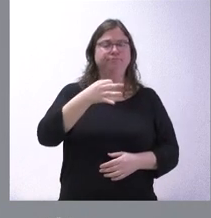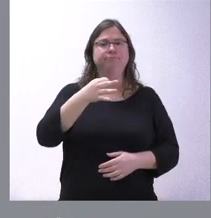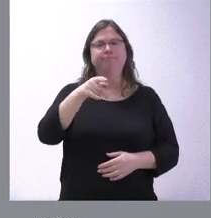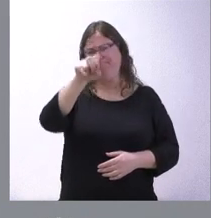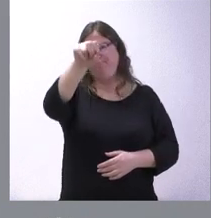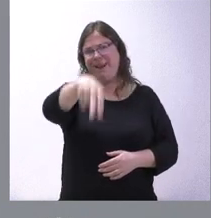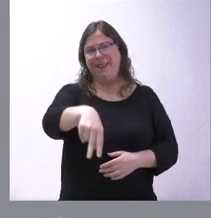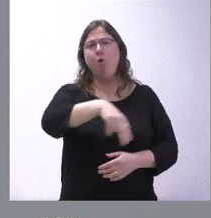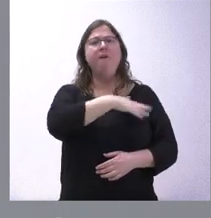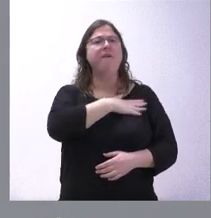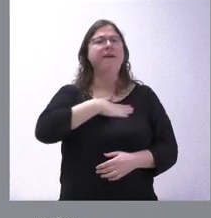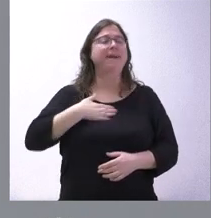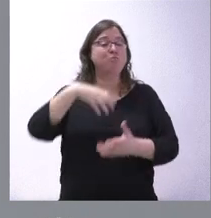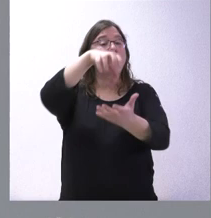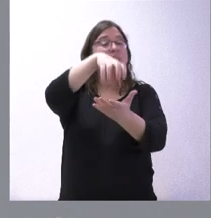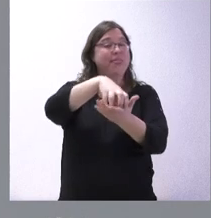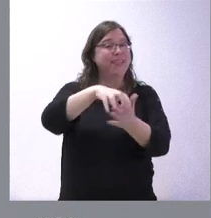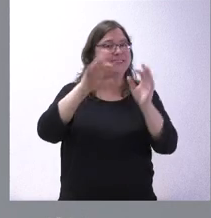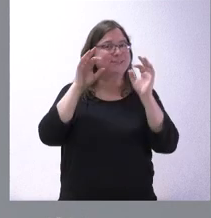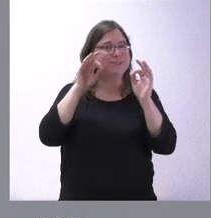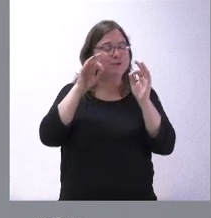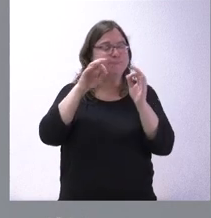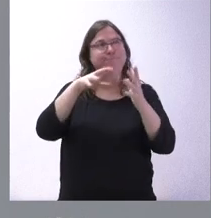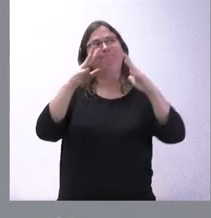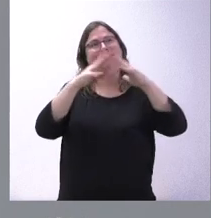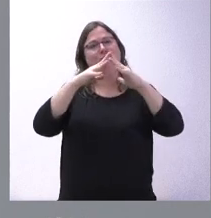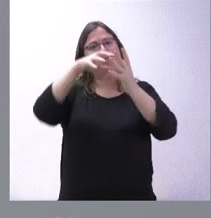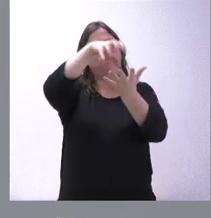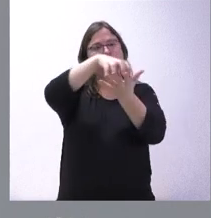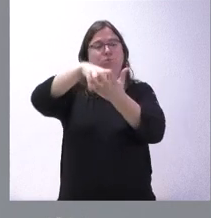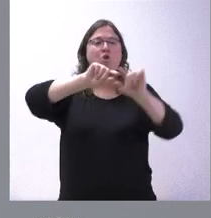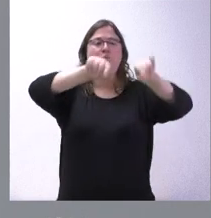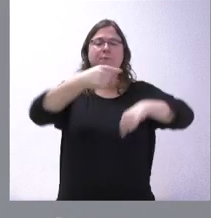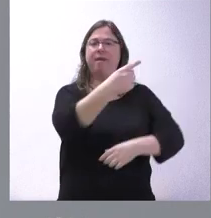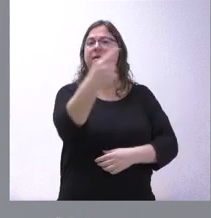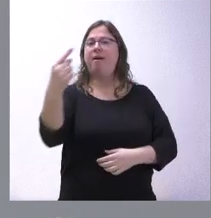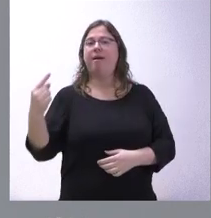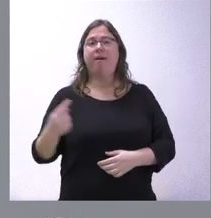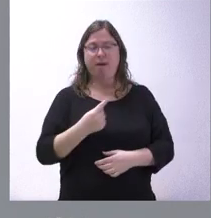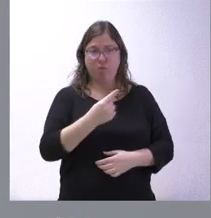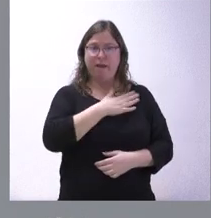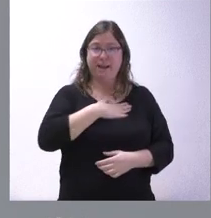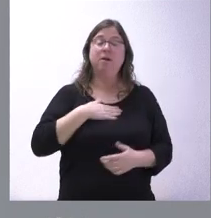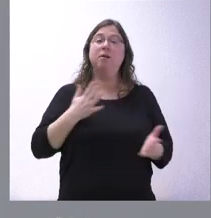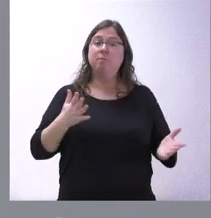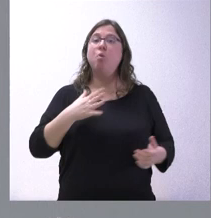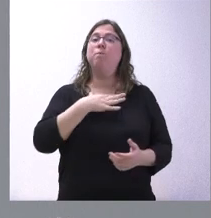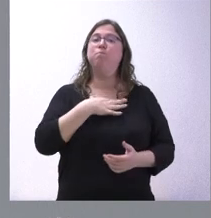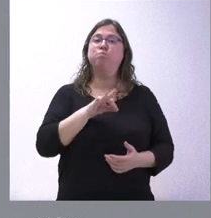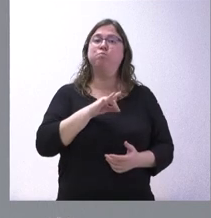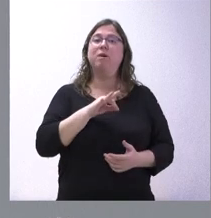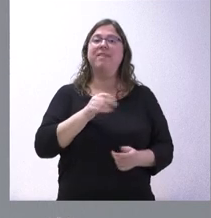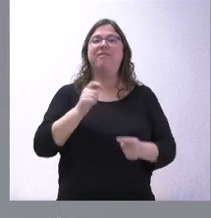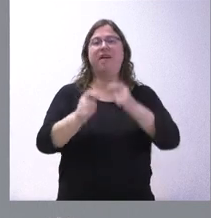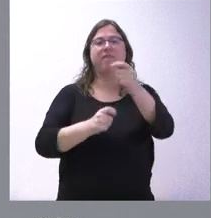razón. Nuestra idea es tener un centro o una infraestructura en cada una de las provincias, pero eso no es incompatible en modo alguno con las